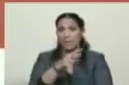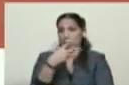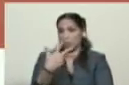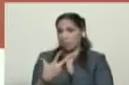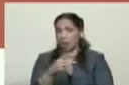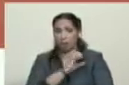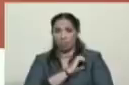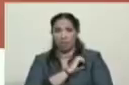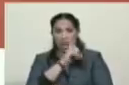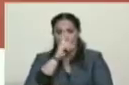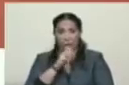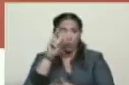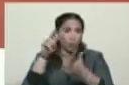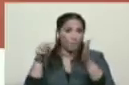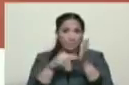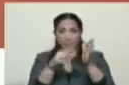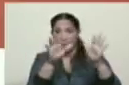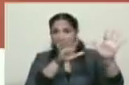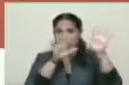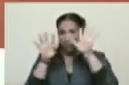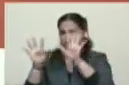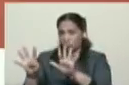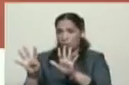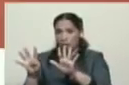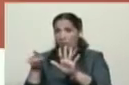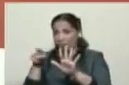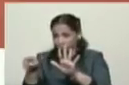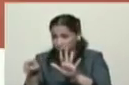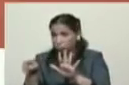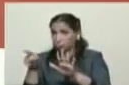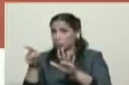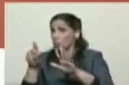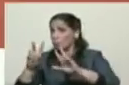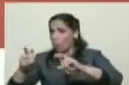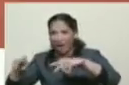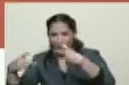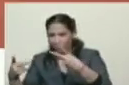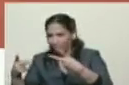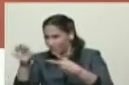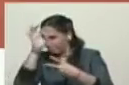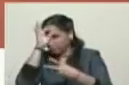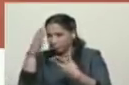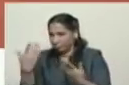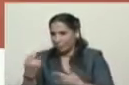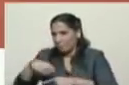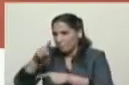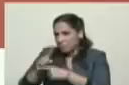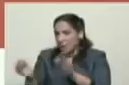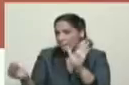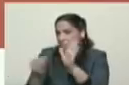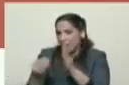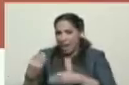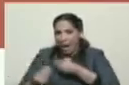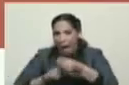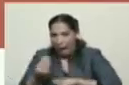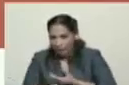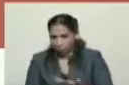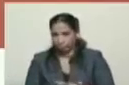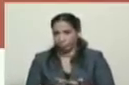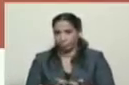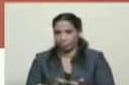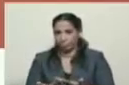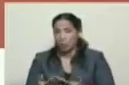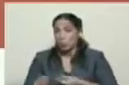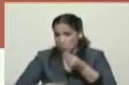de enero del año 2019. Esto no es un hecho nuevo, esto no es la primera vez que lo hacen. Ya lo